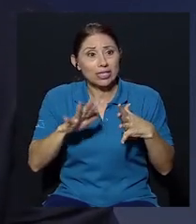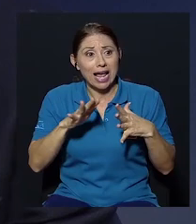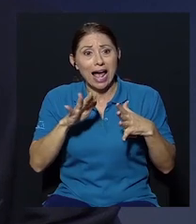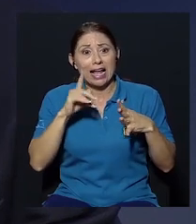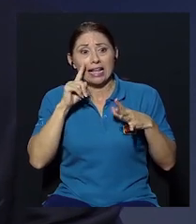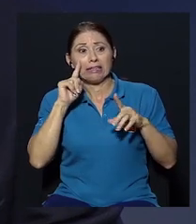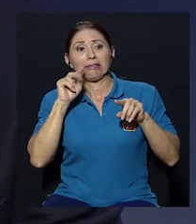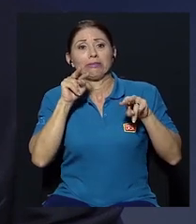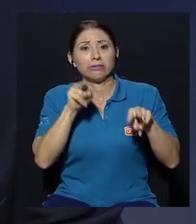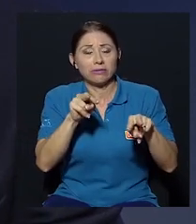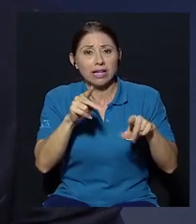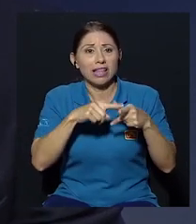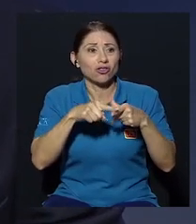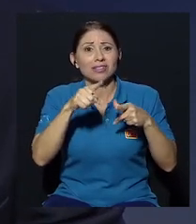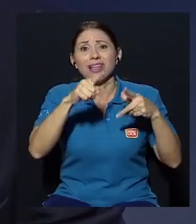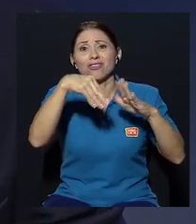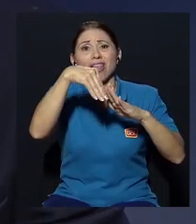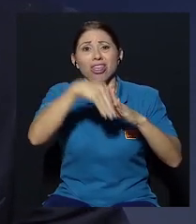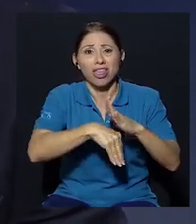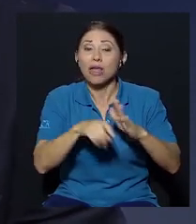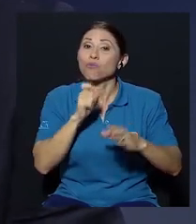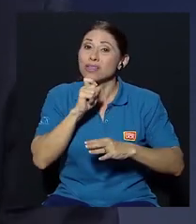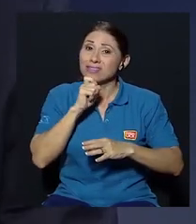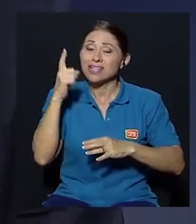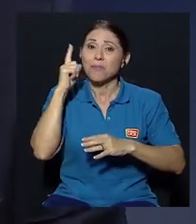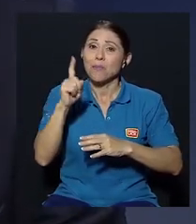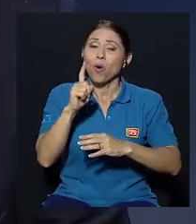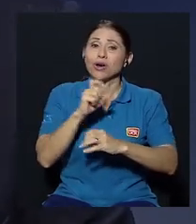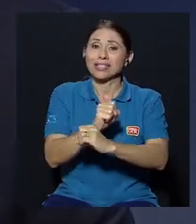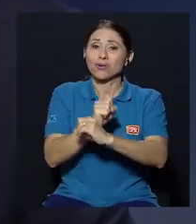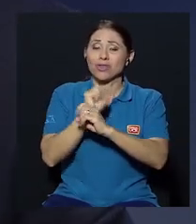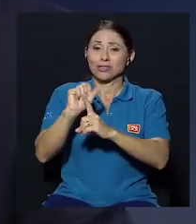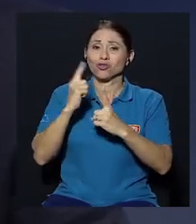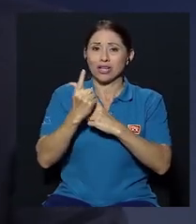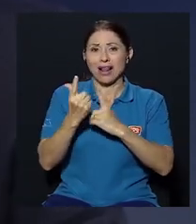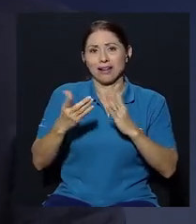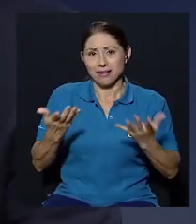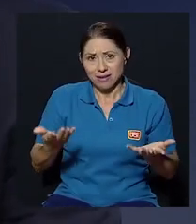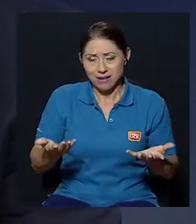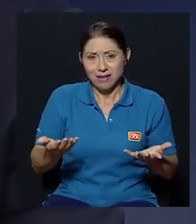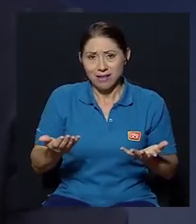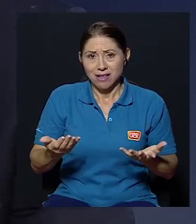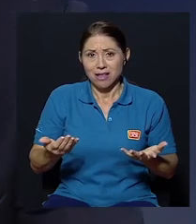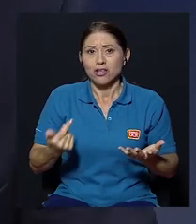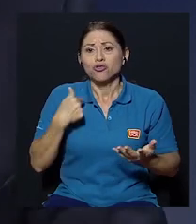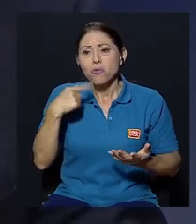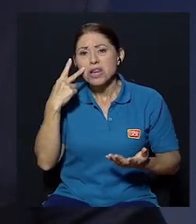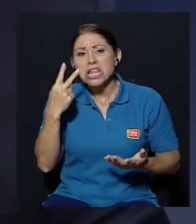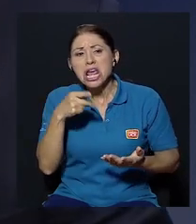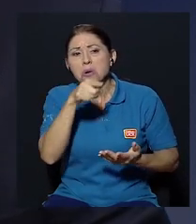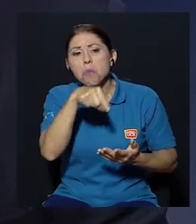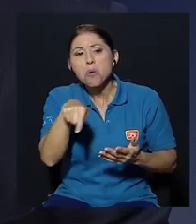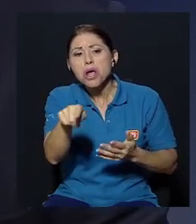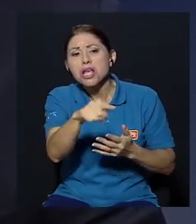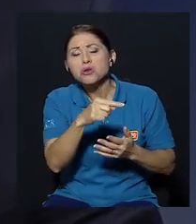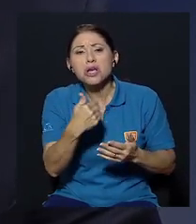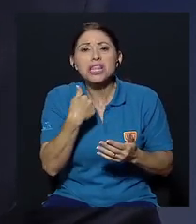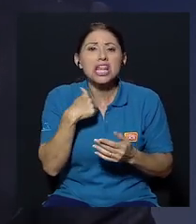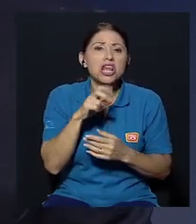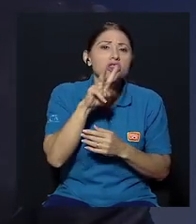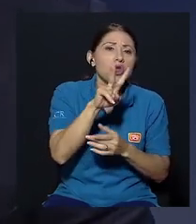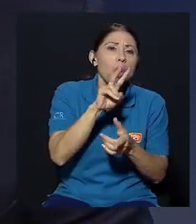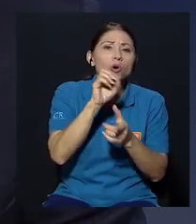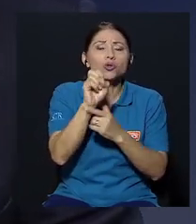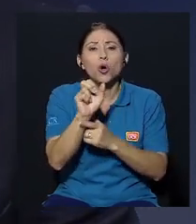por las cargas sociales aquí tener entonces yo hay ahí ese que genera dos, tres empleados o que